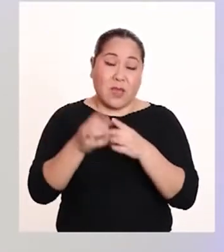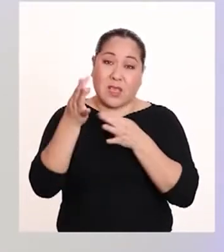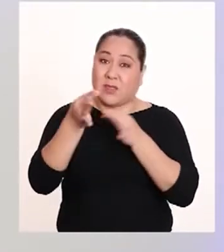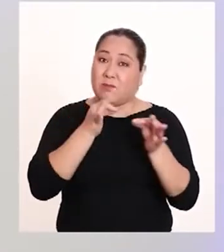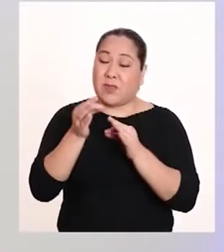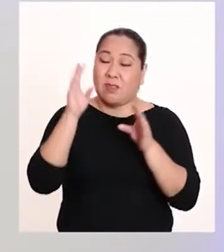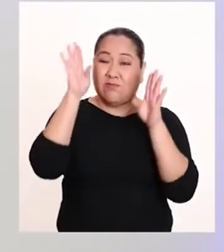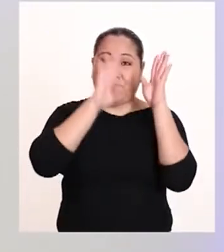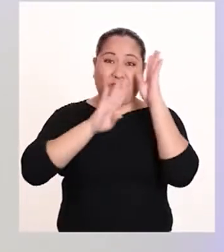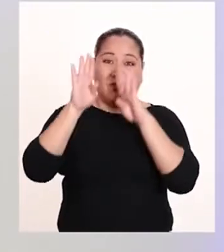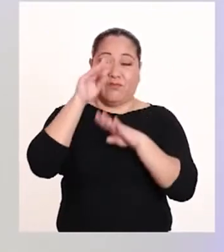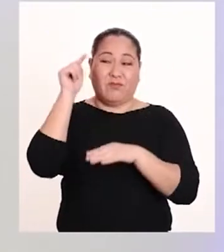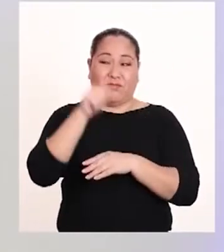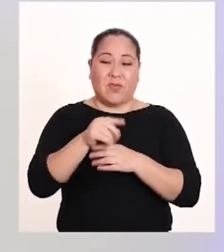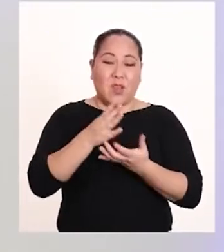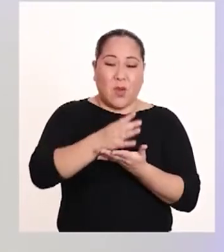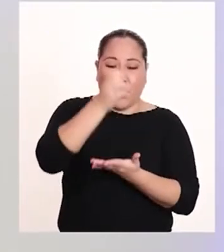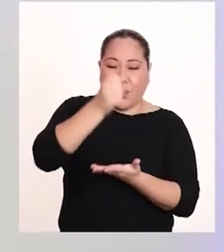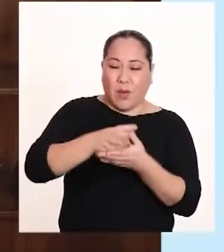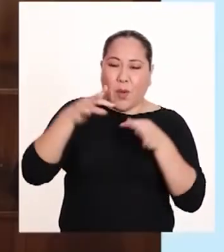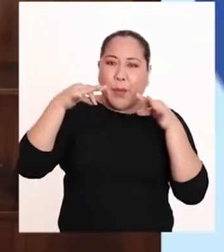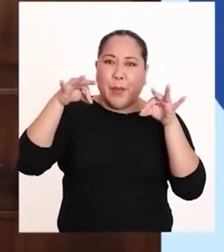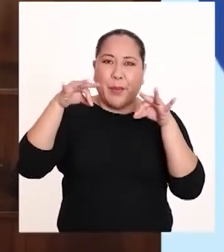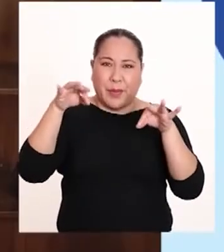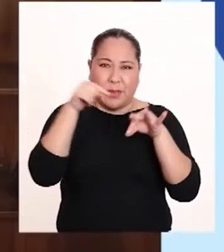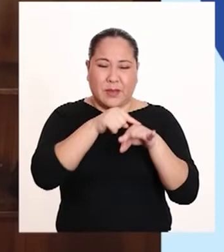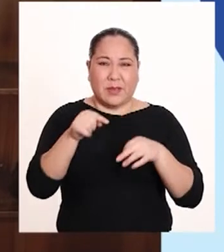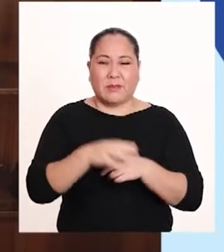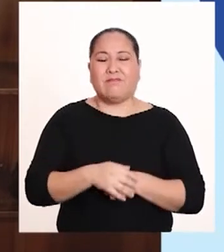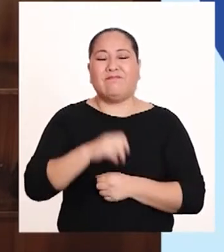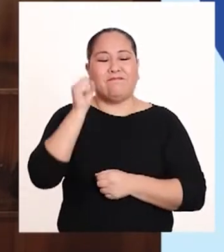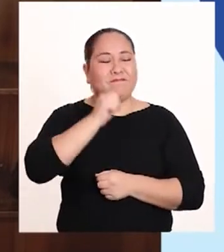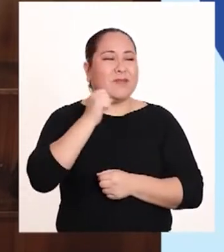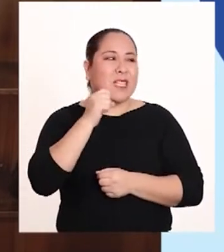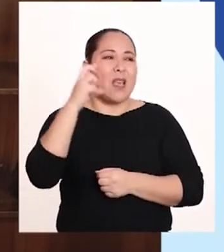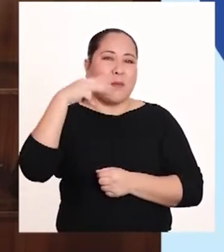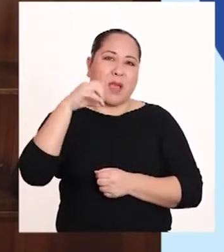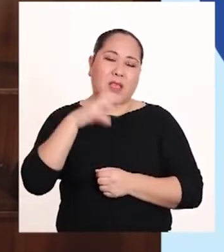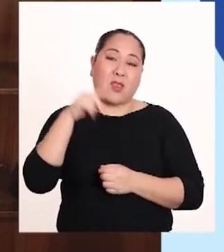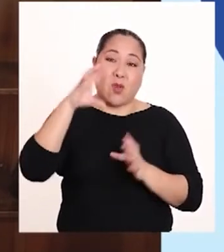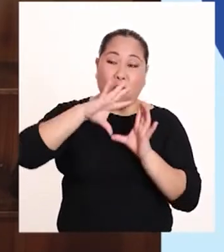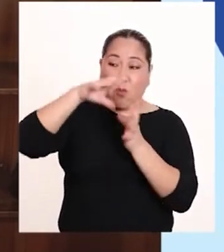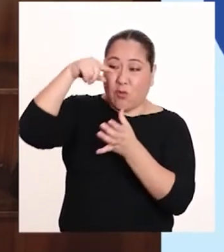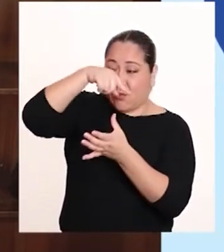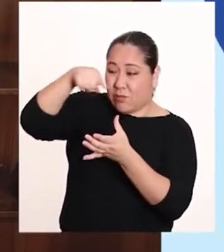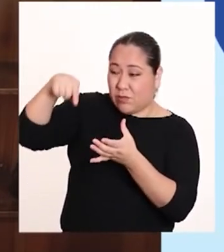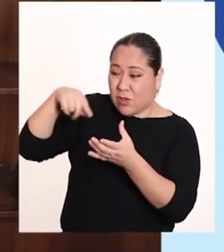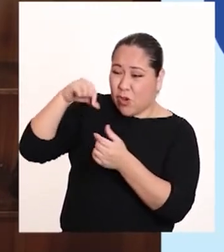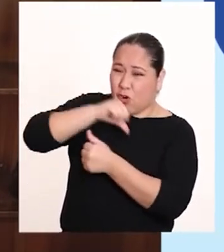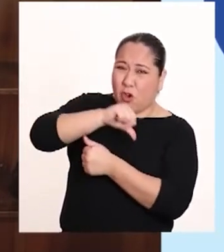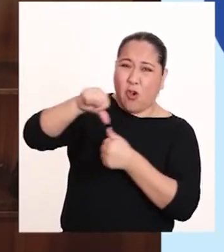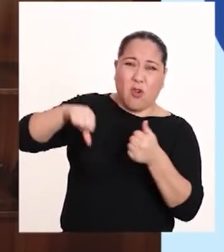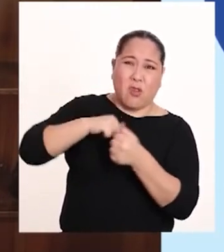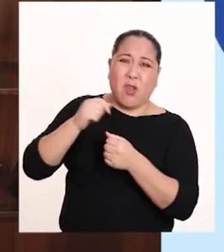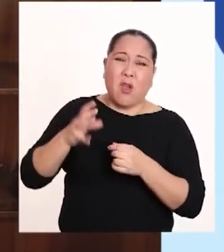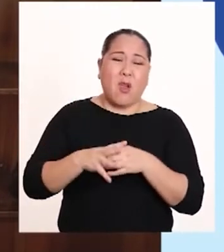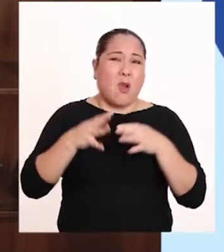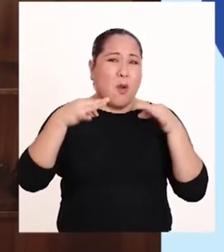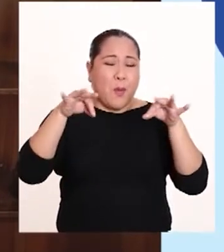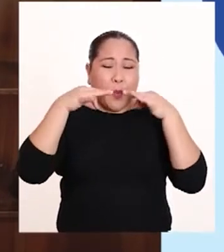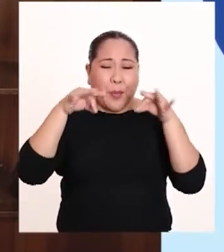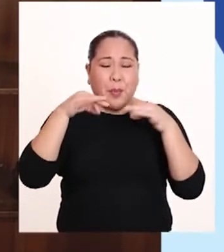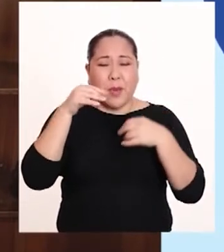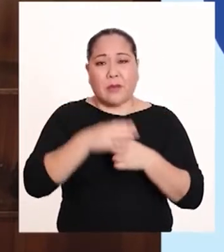explica nuestra preocupación respecto a los plásticos. Así es, Mario. Vivimos en un mundo donde estamos rodeados de